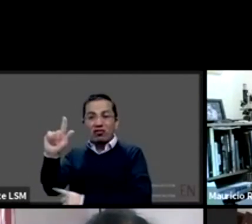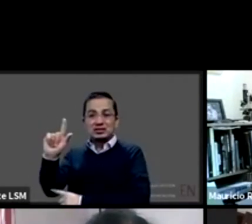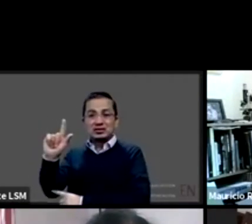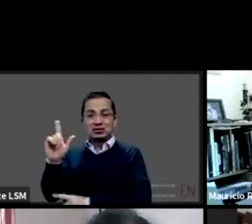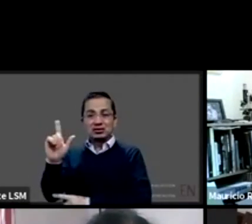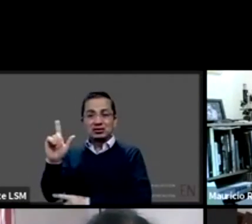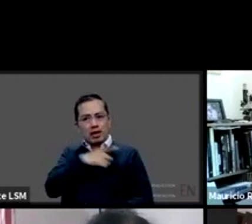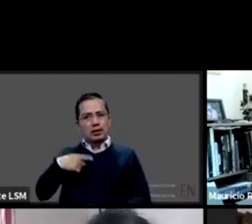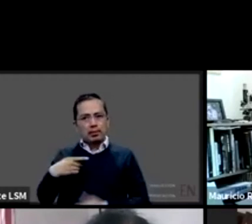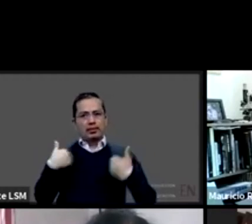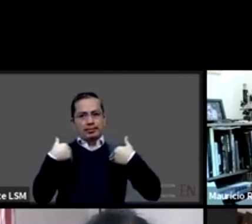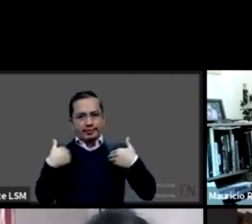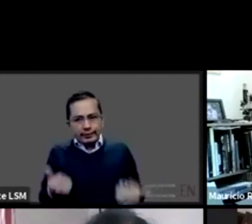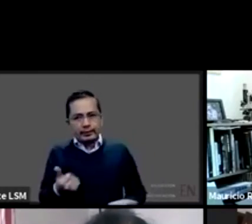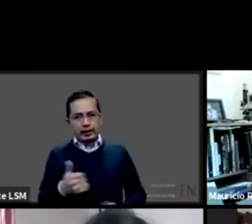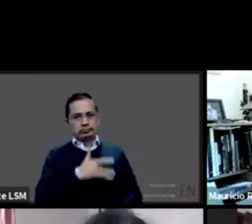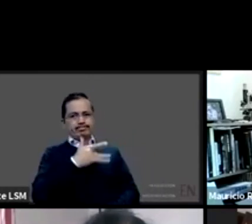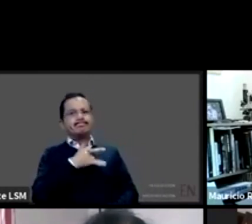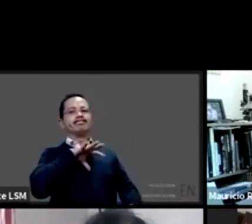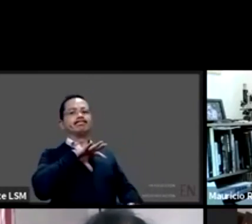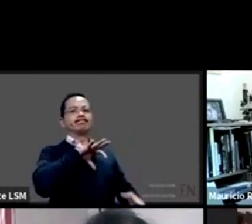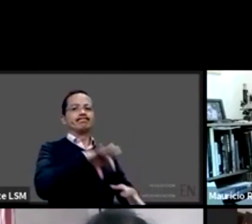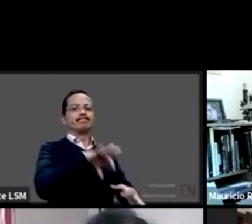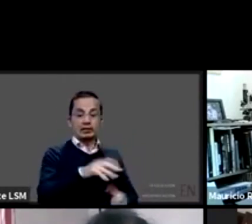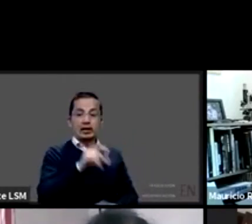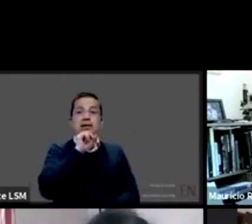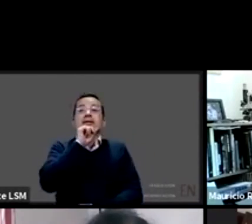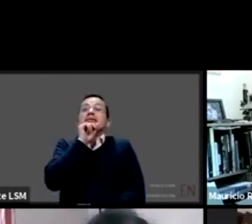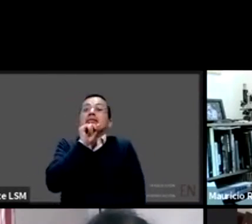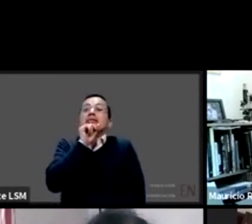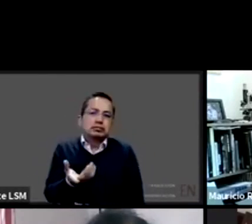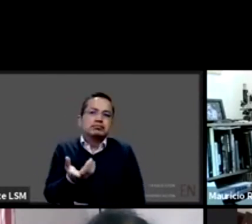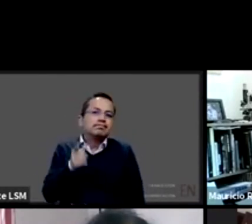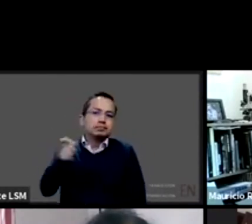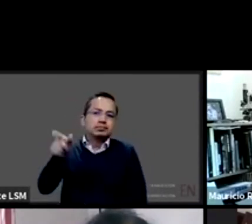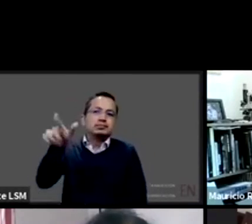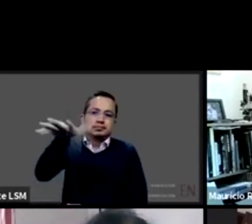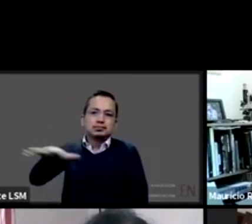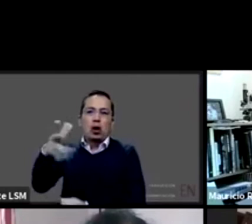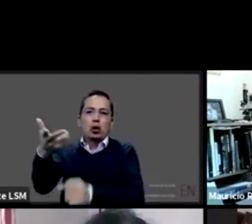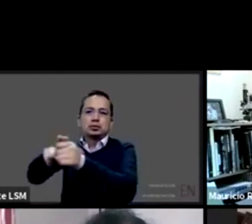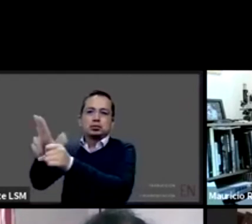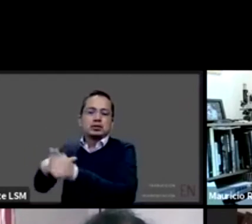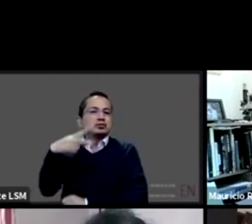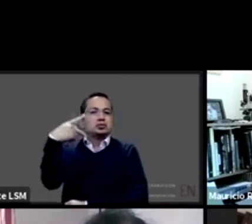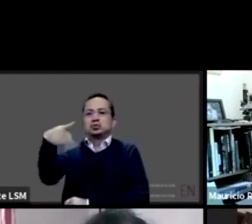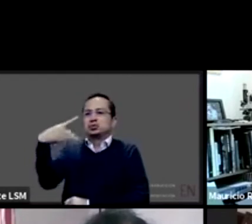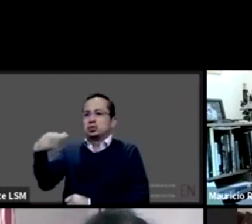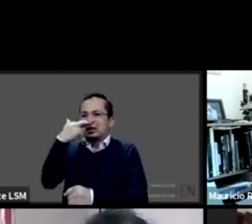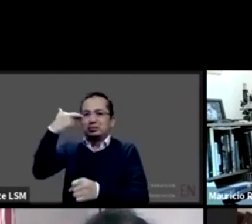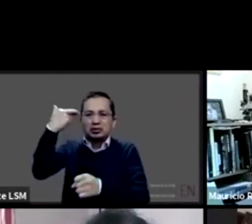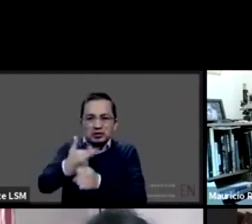parte del sistema de salud para adquirir los aparatos y el equipo médico